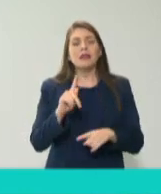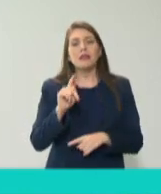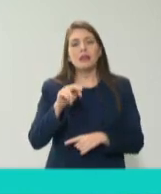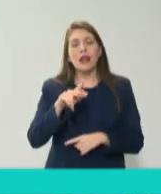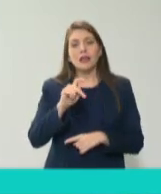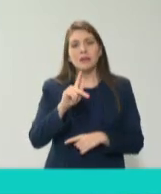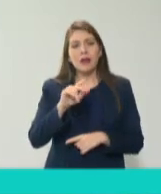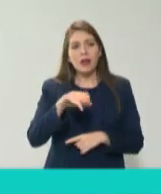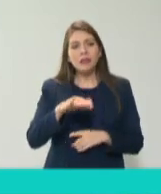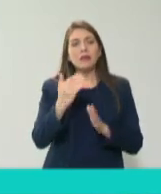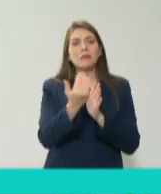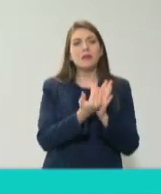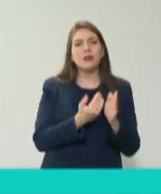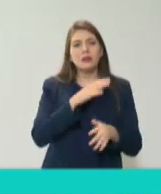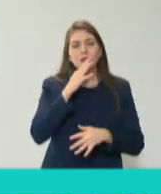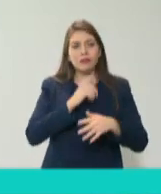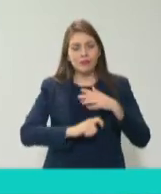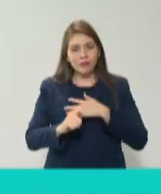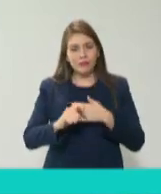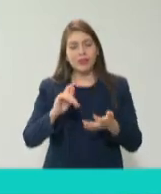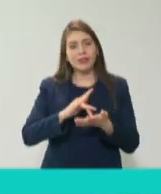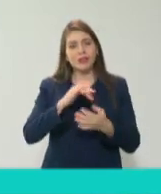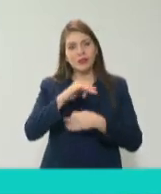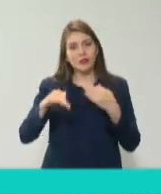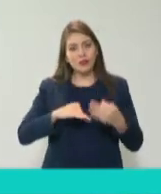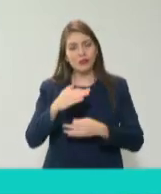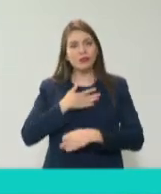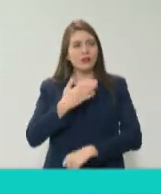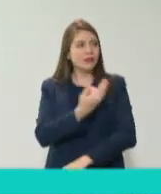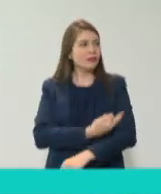Corrupción. Muchas gracias a todos y buenas tardes.